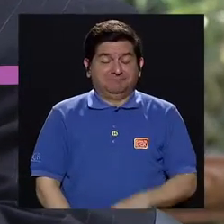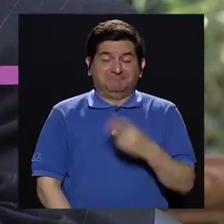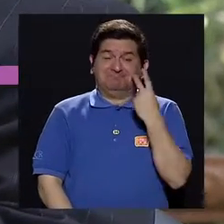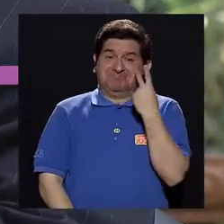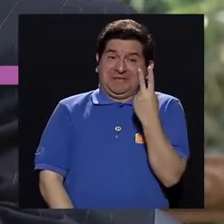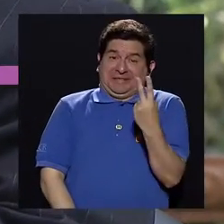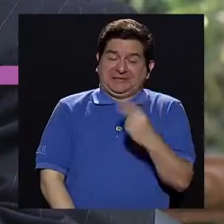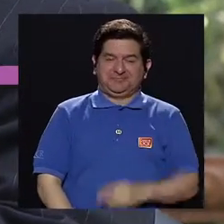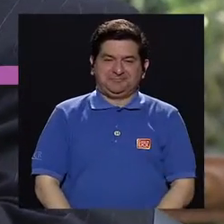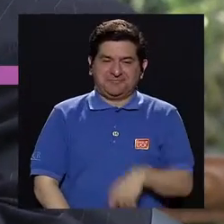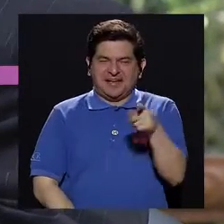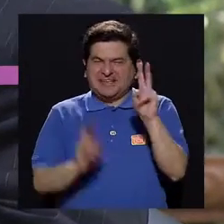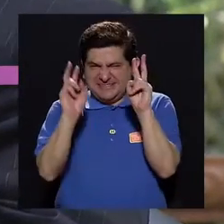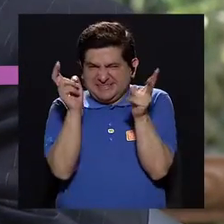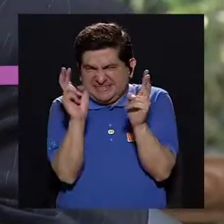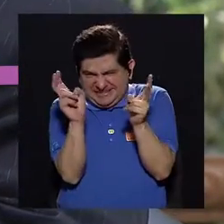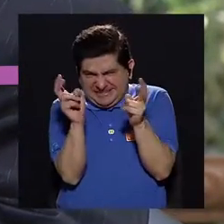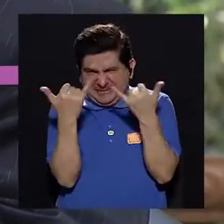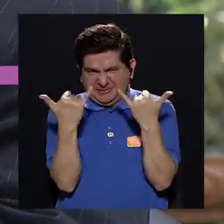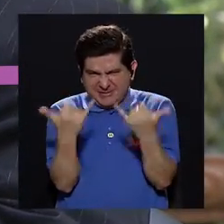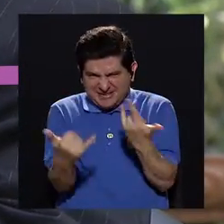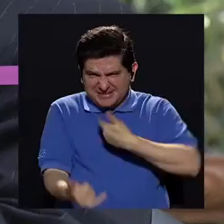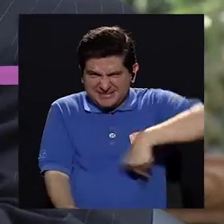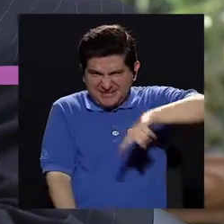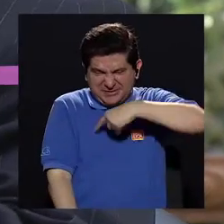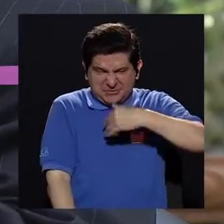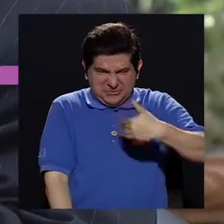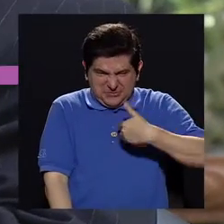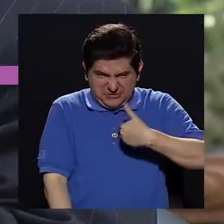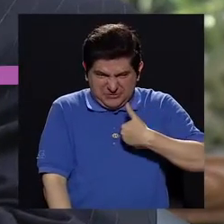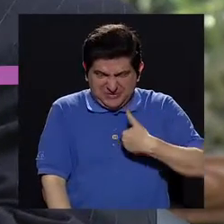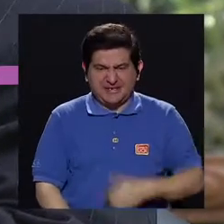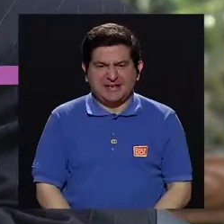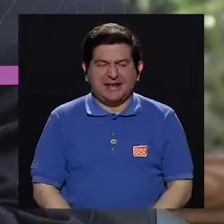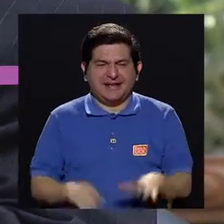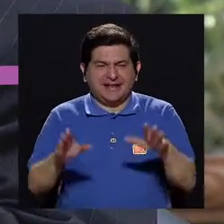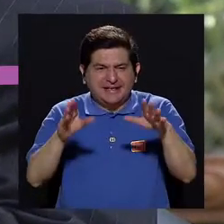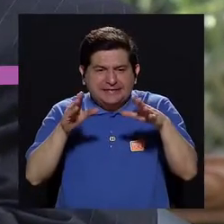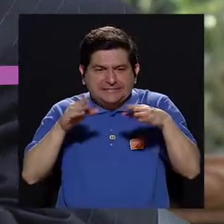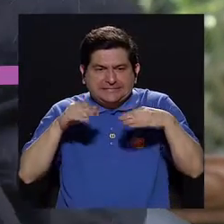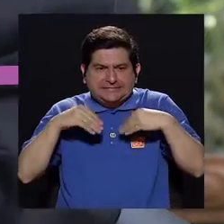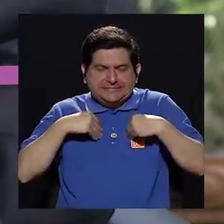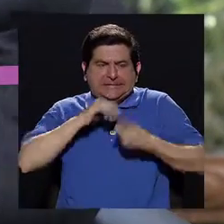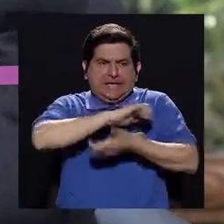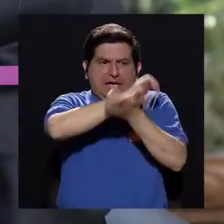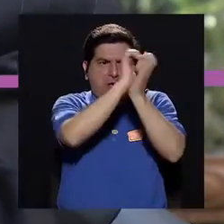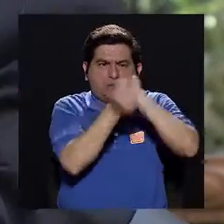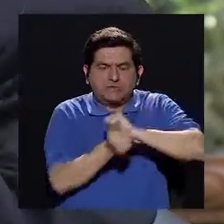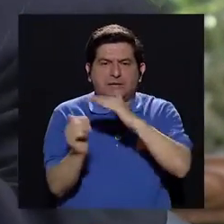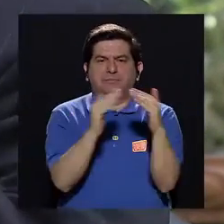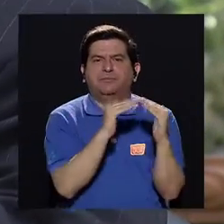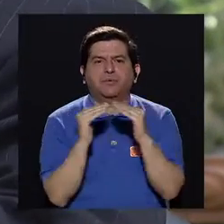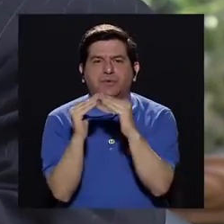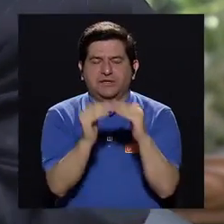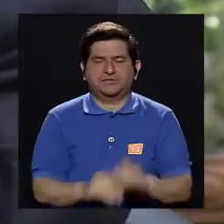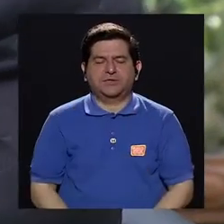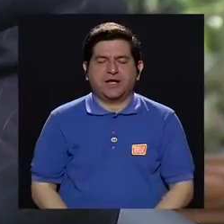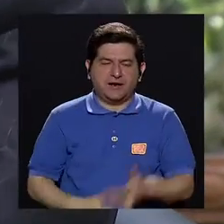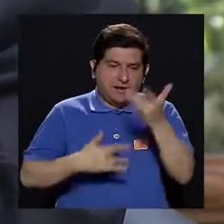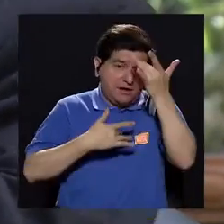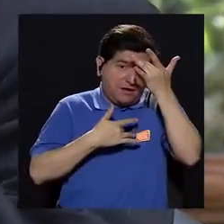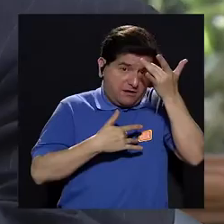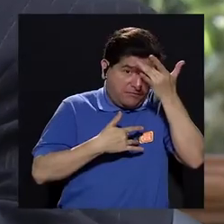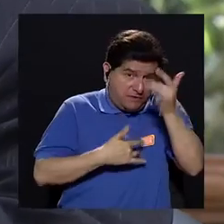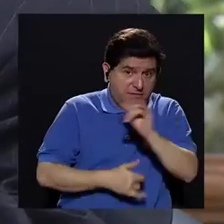vamos a ver, en esto ya nosotros tenemos que irnos adaptando a los cambios que ha tenido la población, tanto